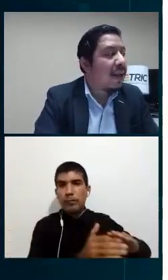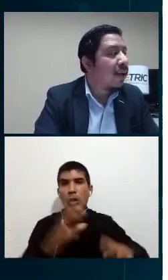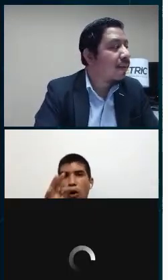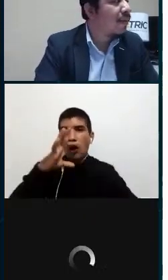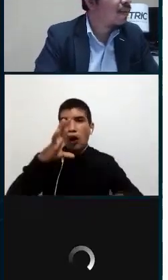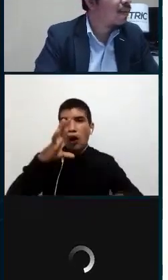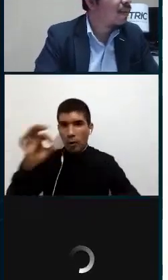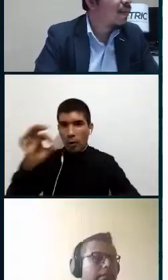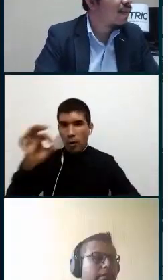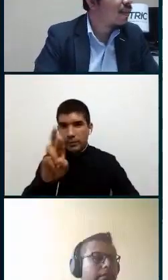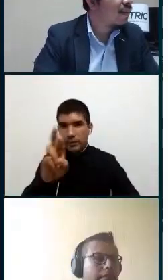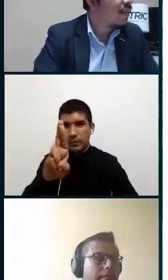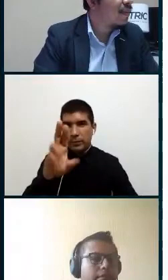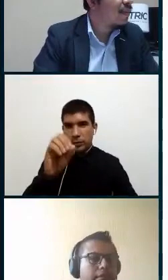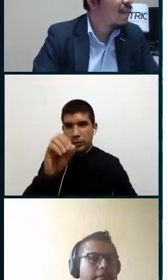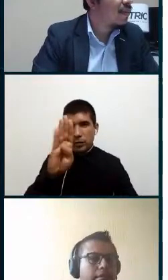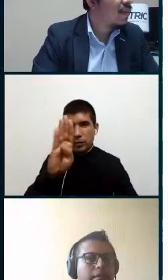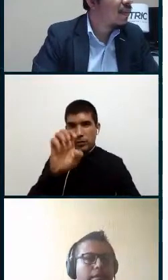adelante ingeniero